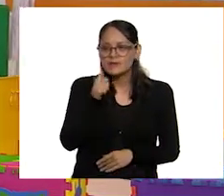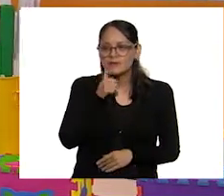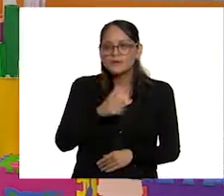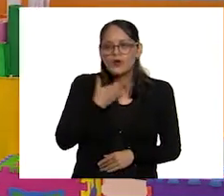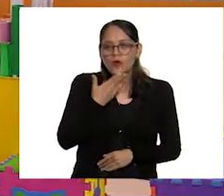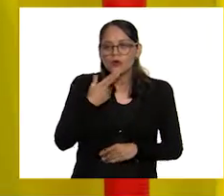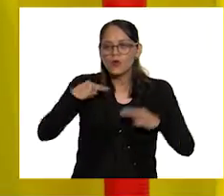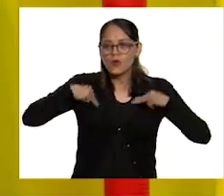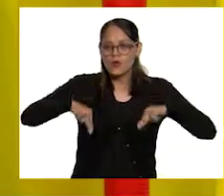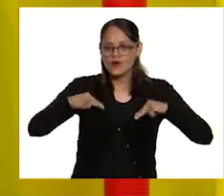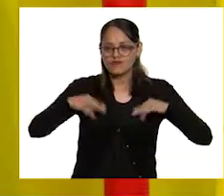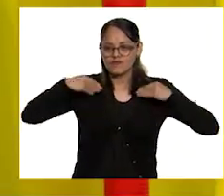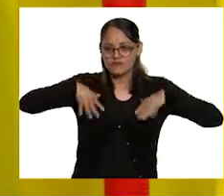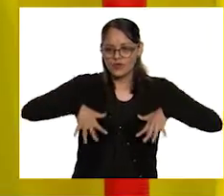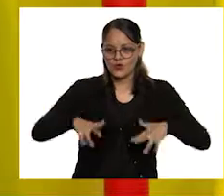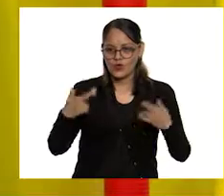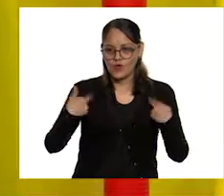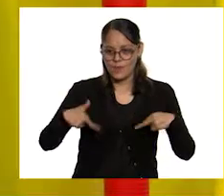uniforme.